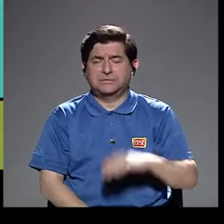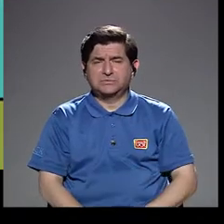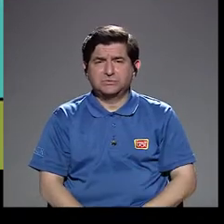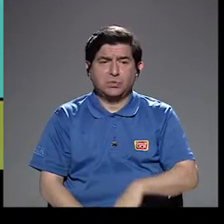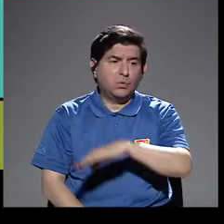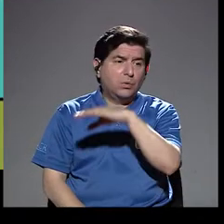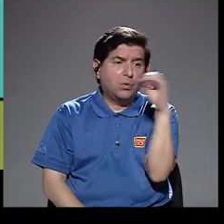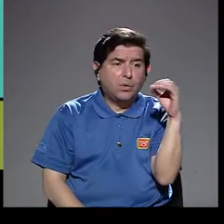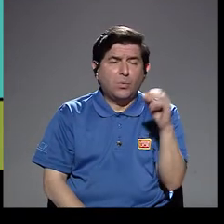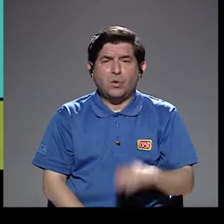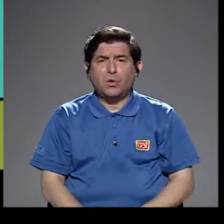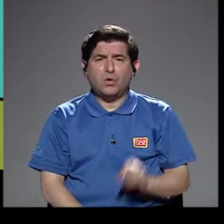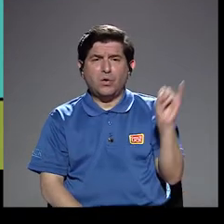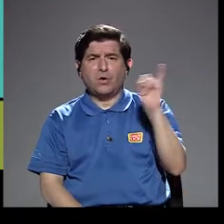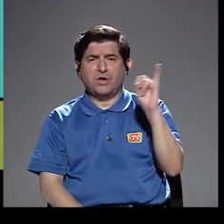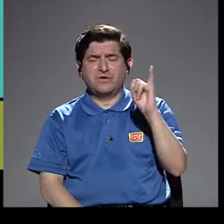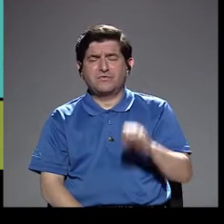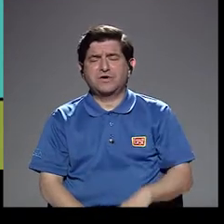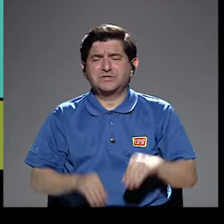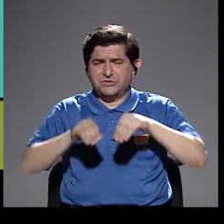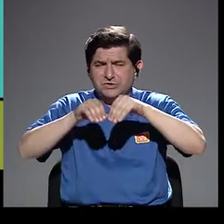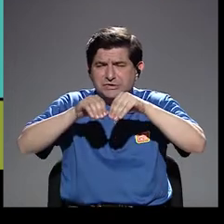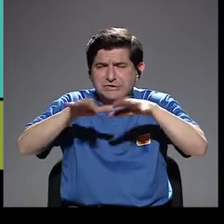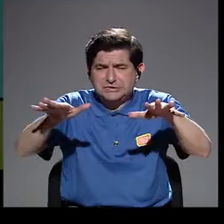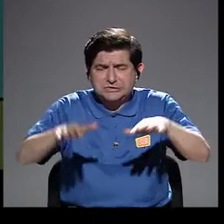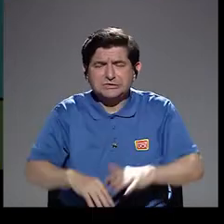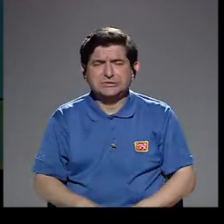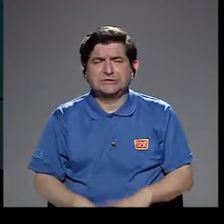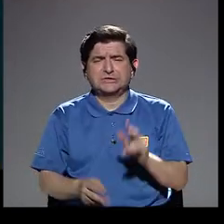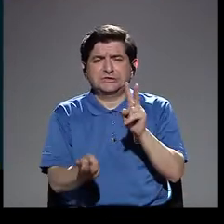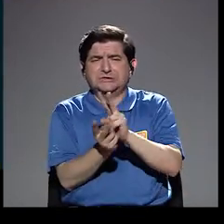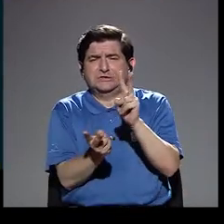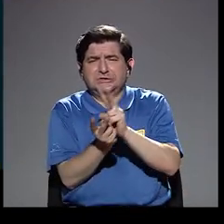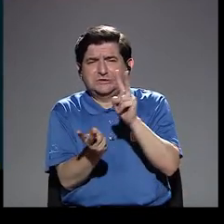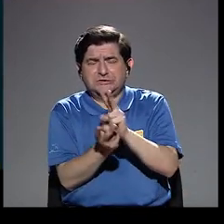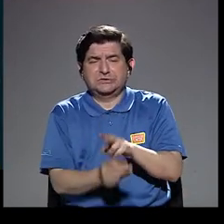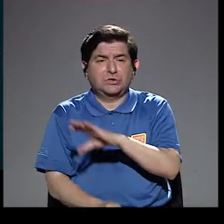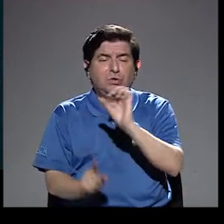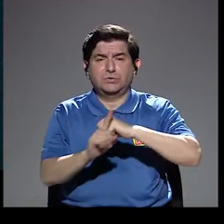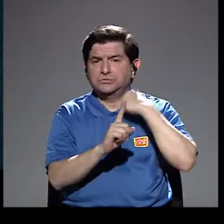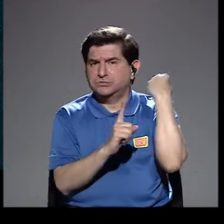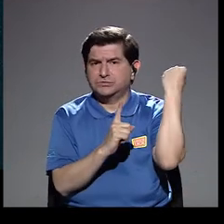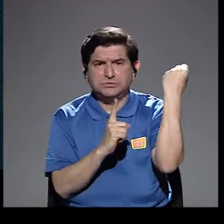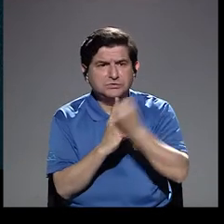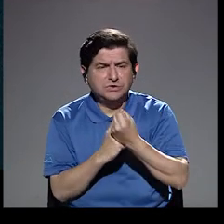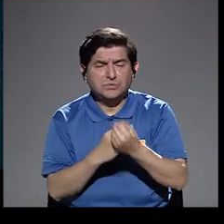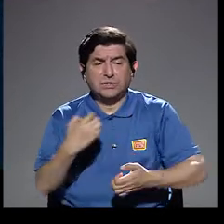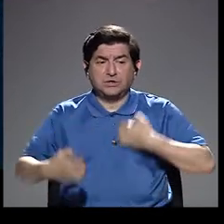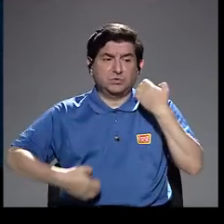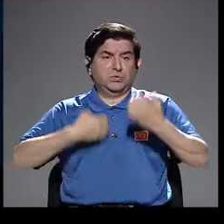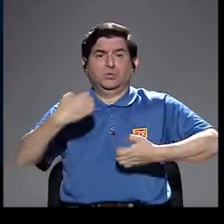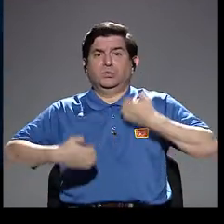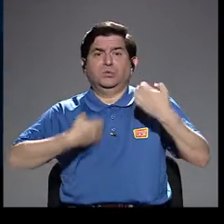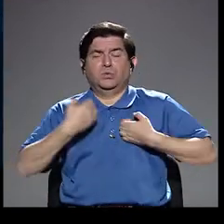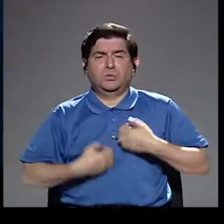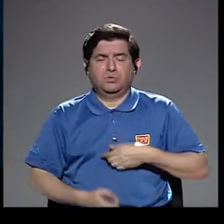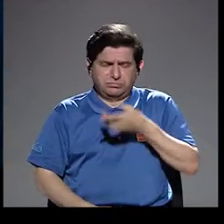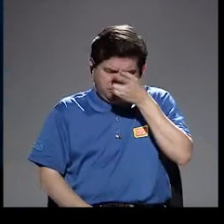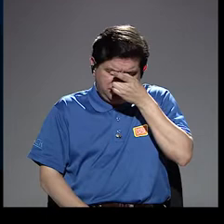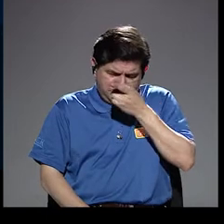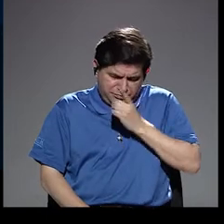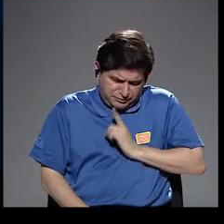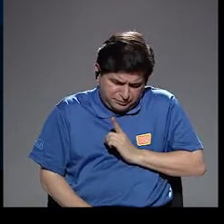puede venir infecciones de transmisión sexual, pueden venir también situaciones emocionales como